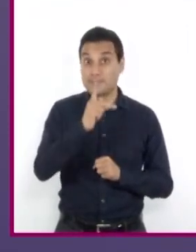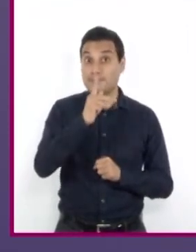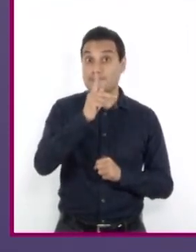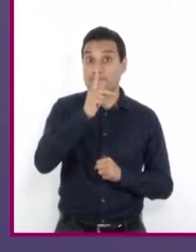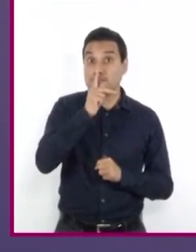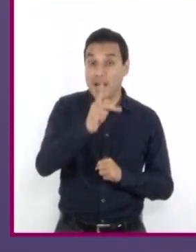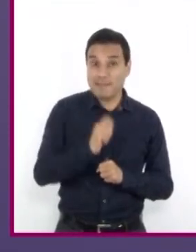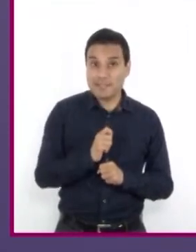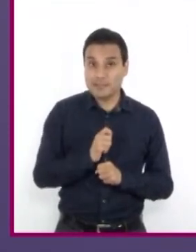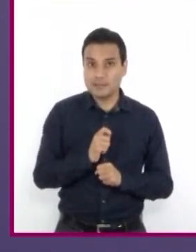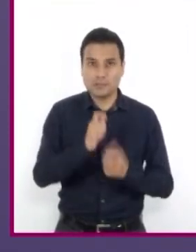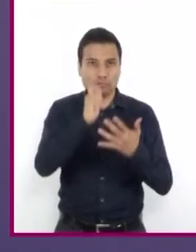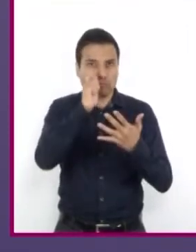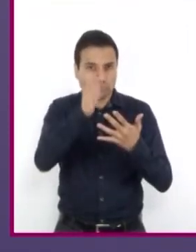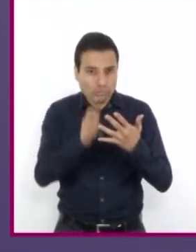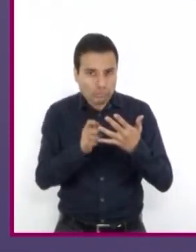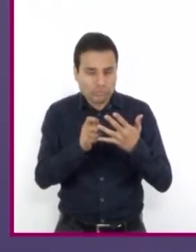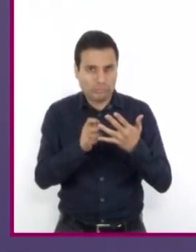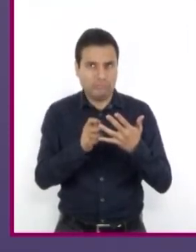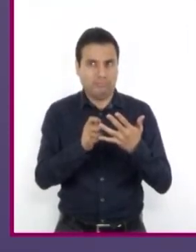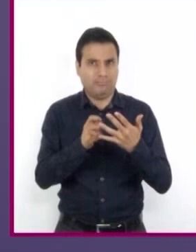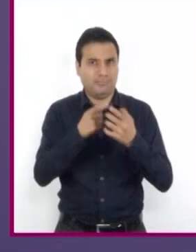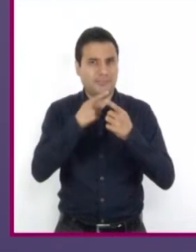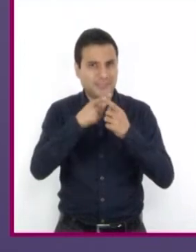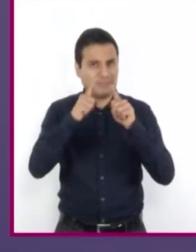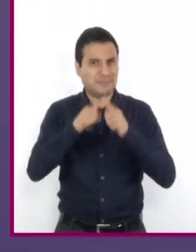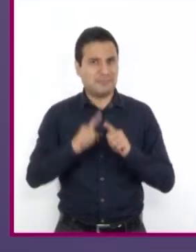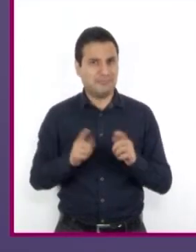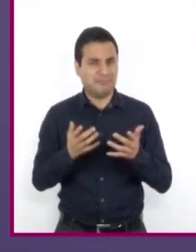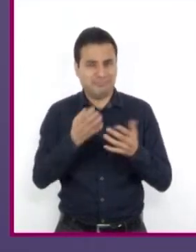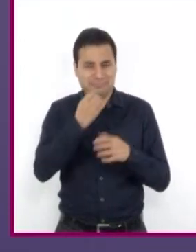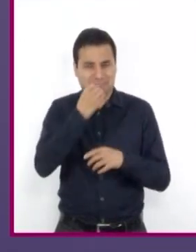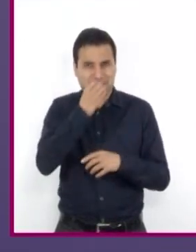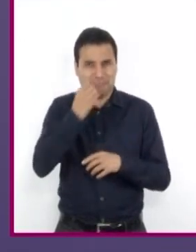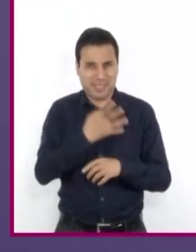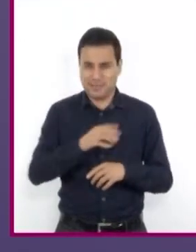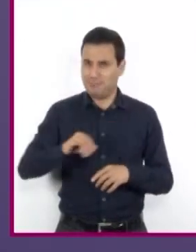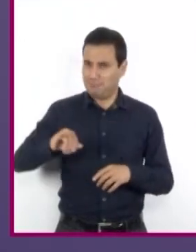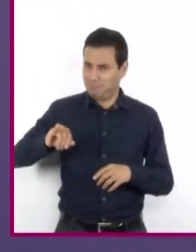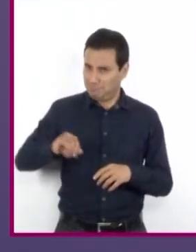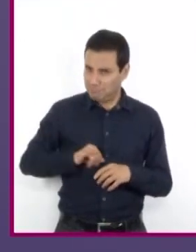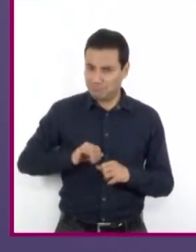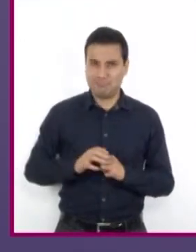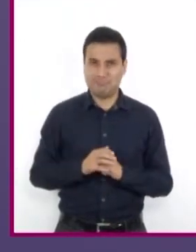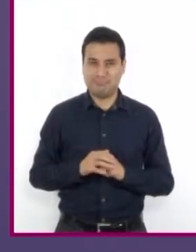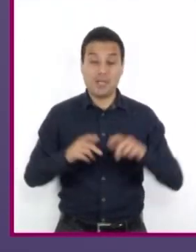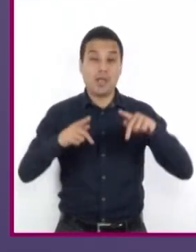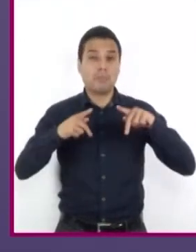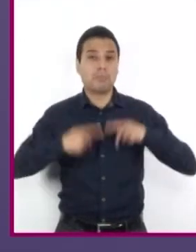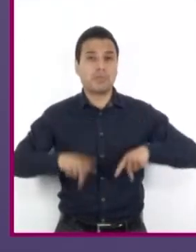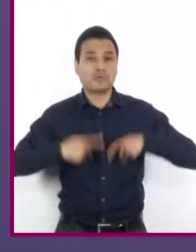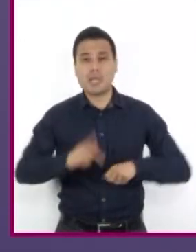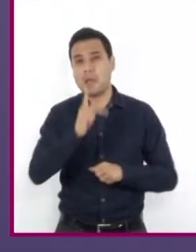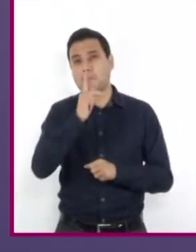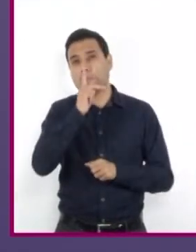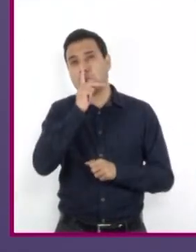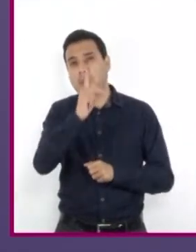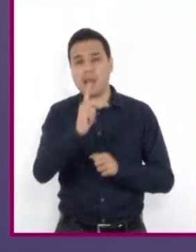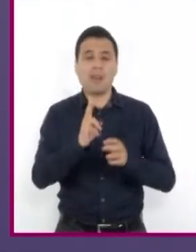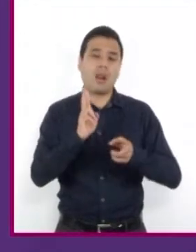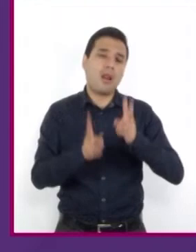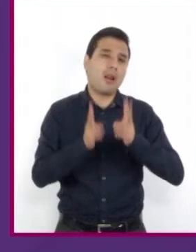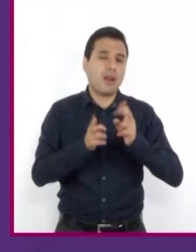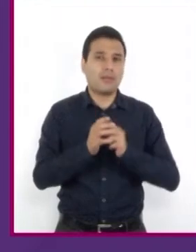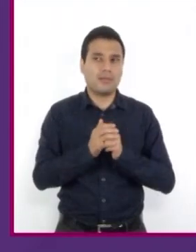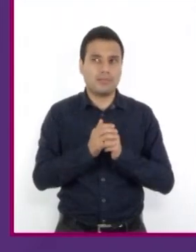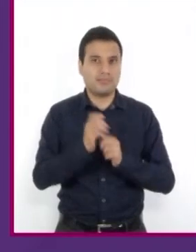significado original, que quizá no tienen nada que ver con lo que quieren decir cuando la gente se las apropia y las transforma en expresiones.